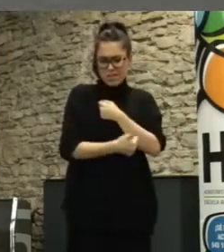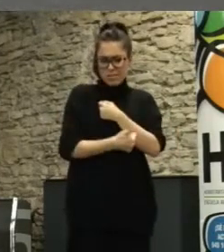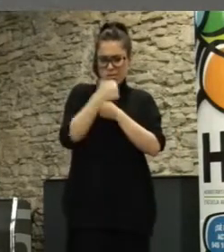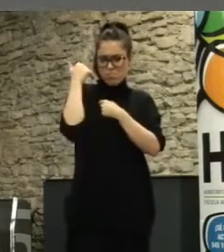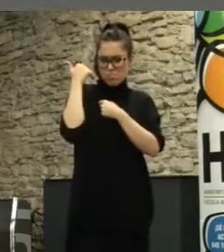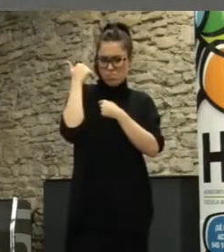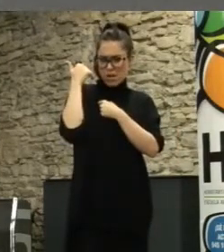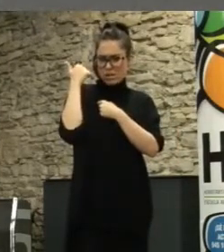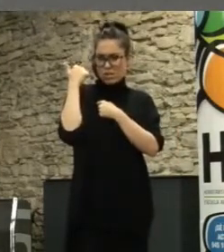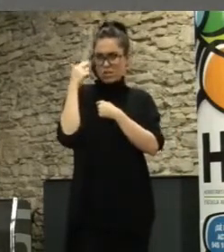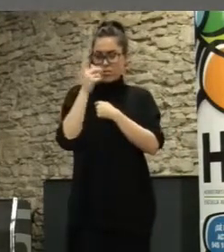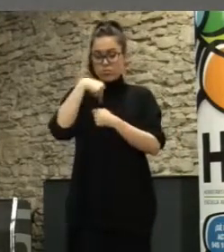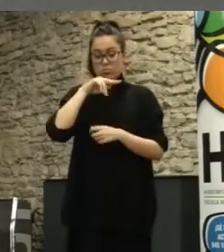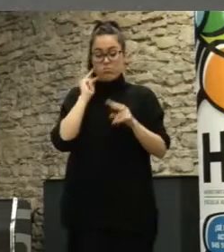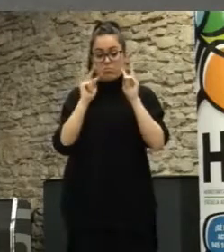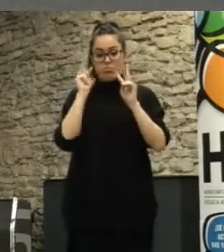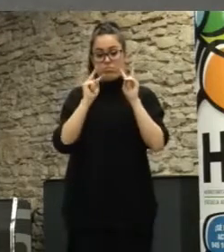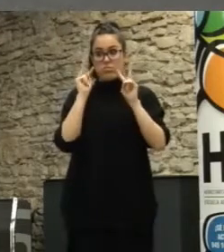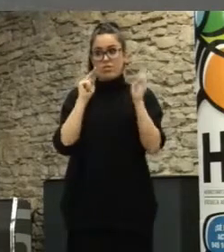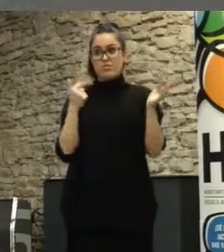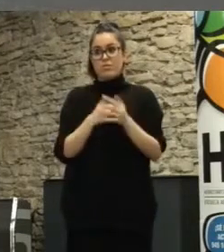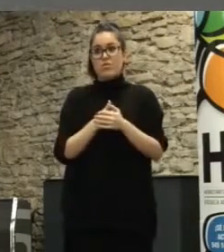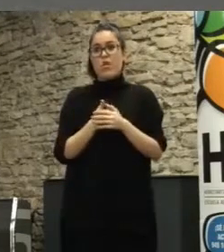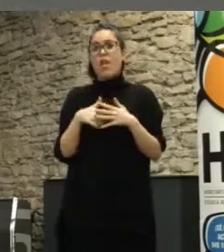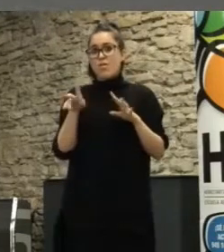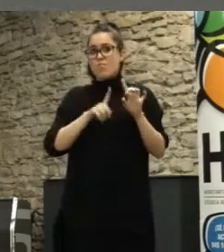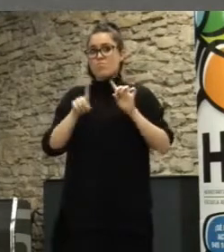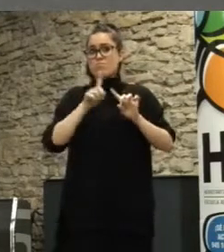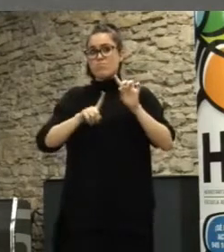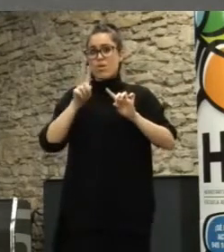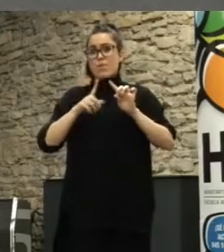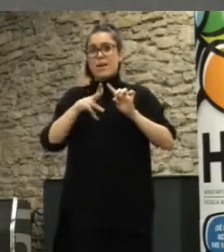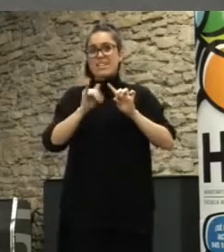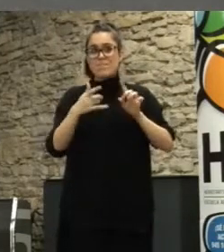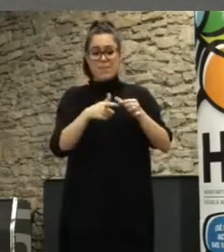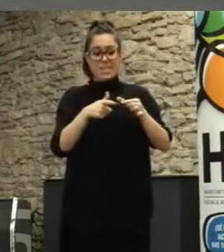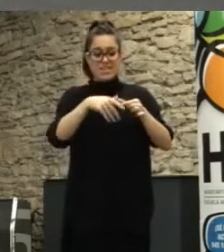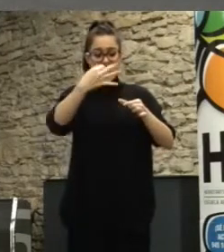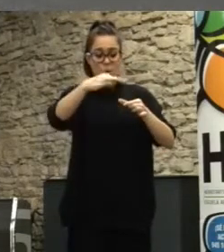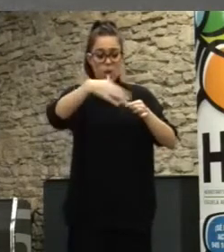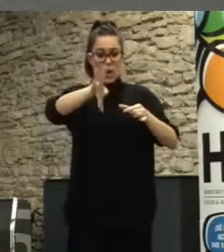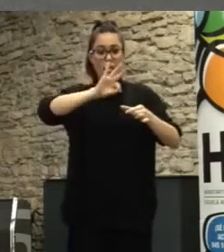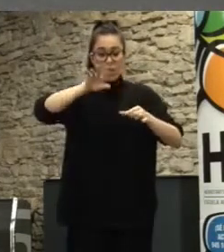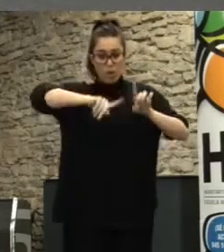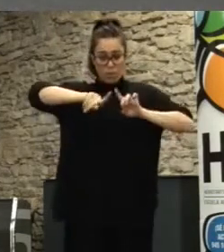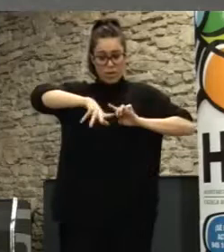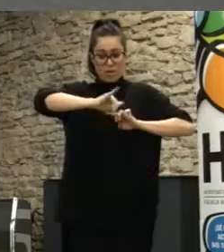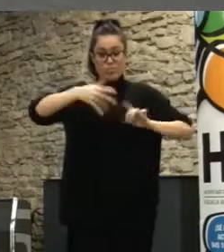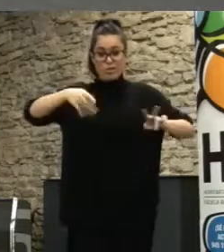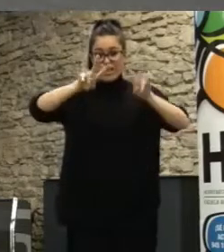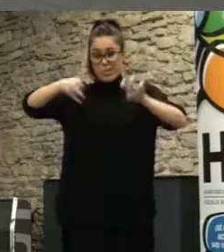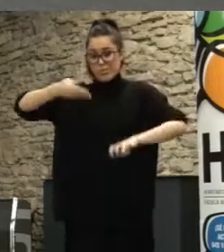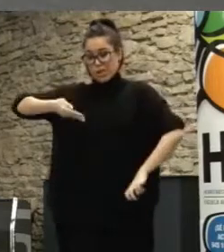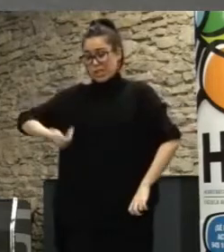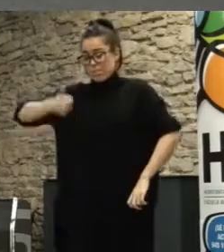de la ciudadanía porque ya hemos visto que si hay problemas para decidir sobre el billete único sobre casos más grandes